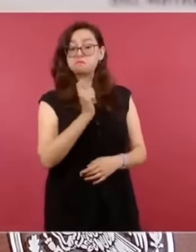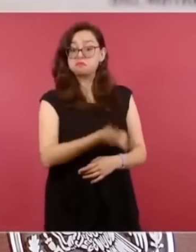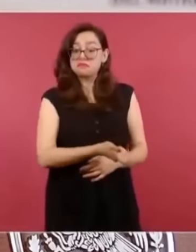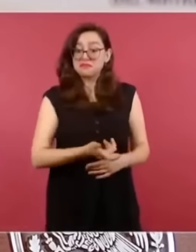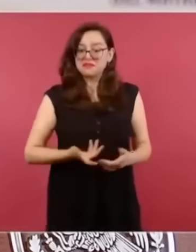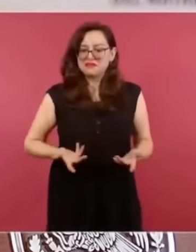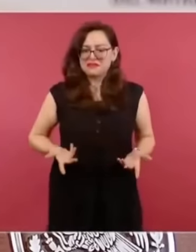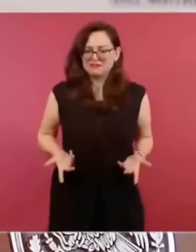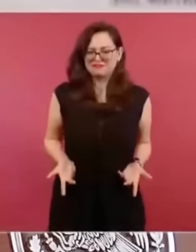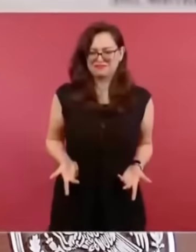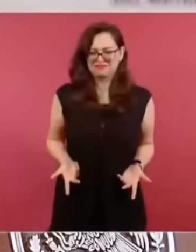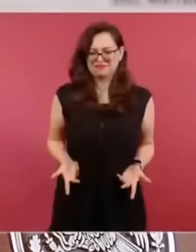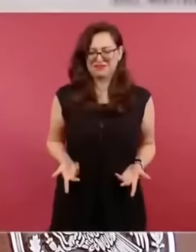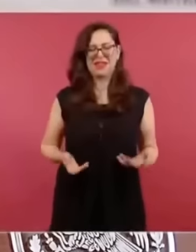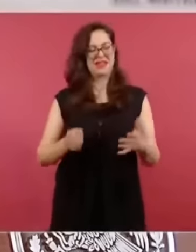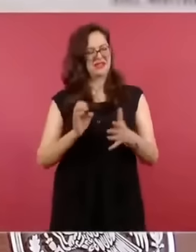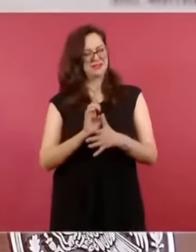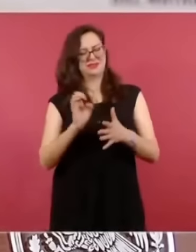Entonces, ¿cómo se va a quedar?